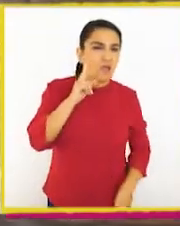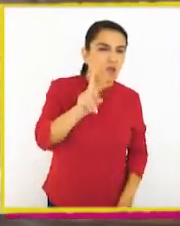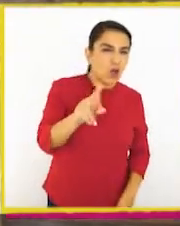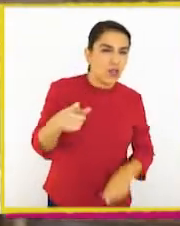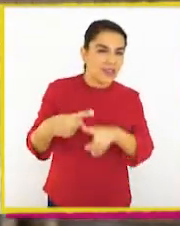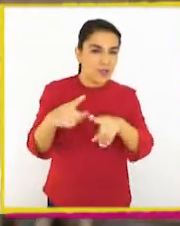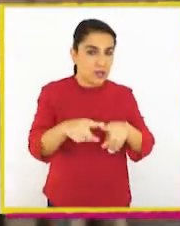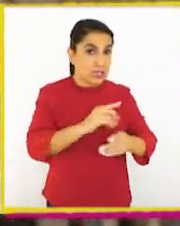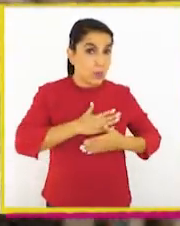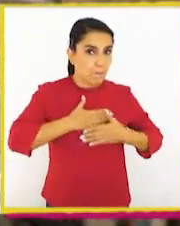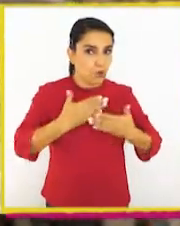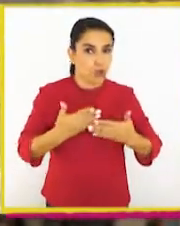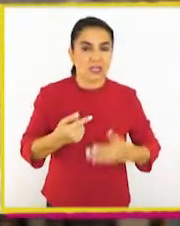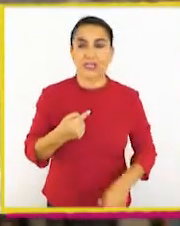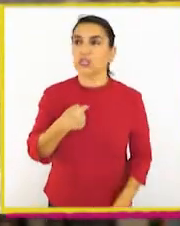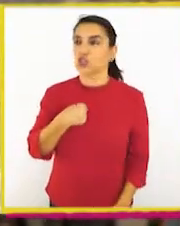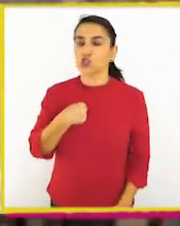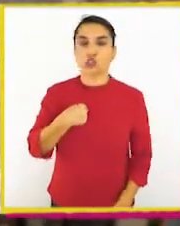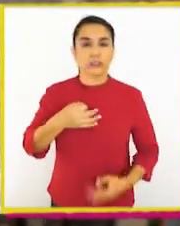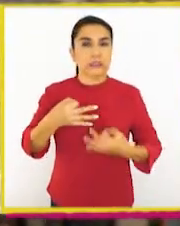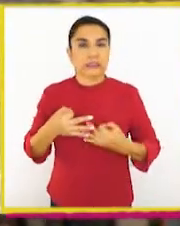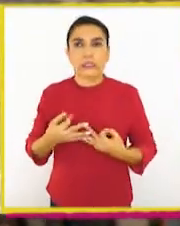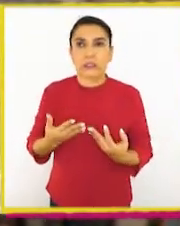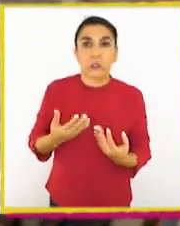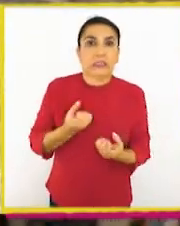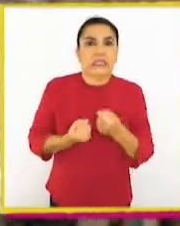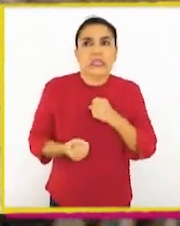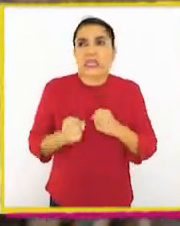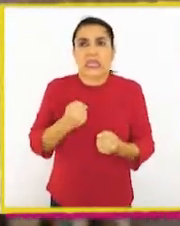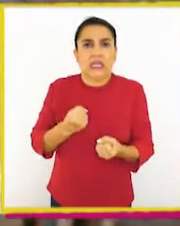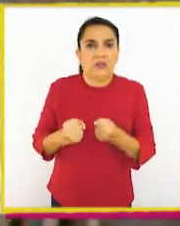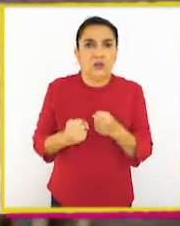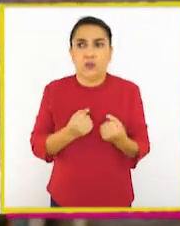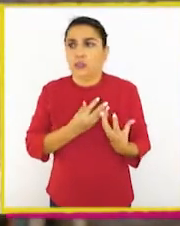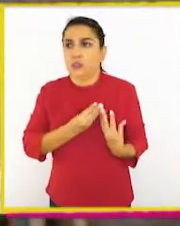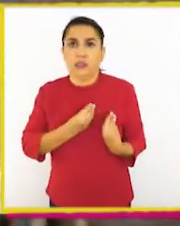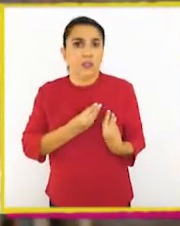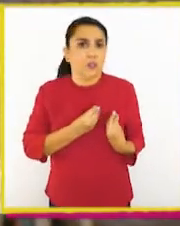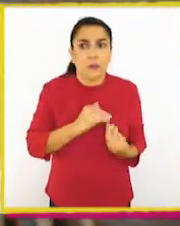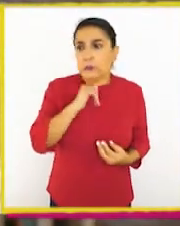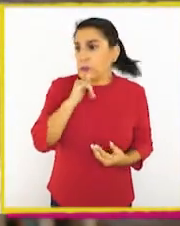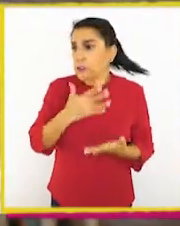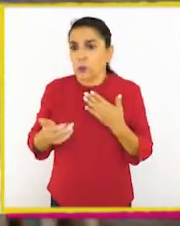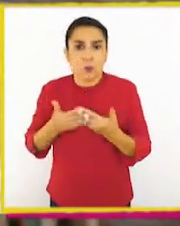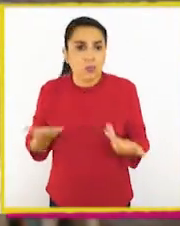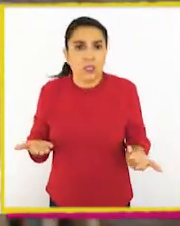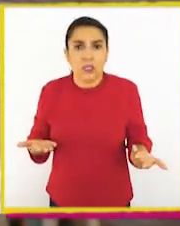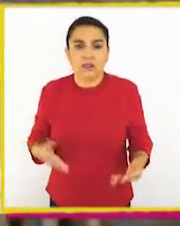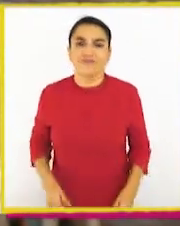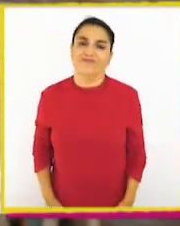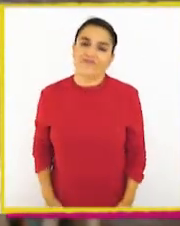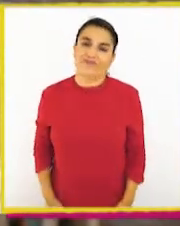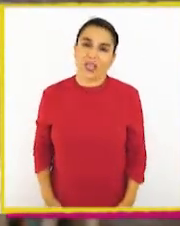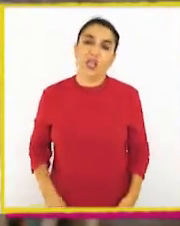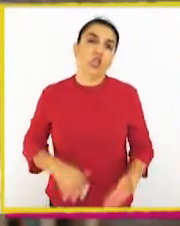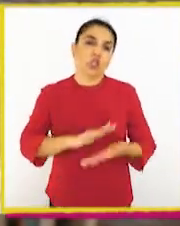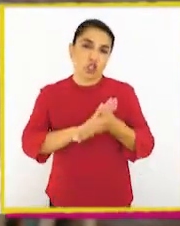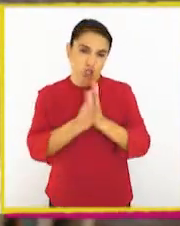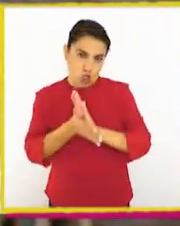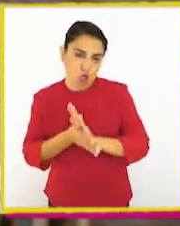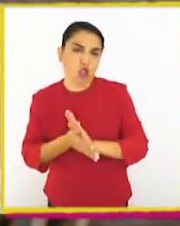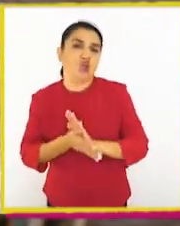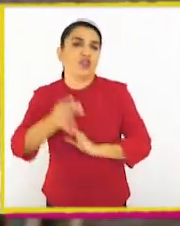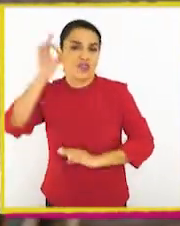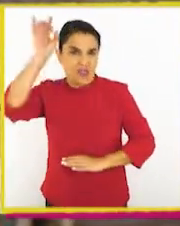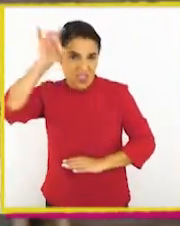Escucho varias emociones. Yo seguro me sentiría nerviosa y con temor de no saber dónde está. Todo esto